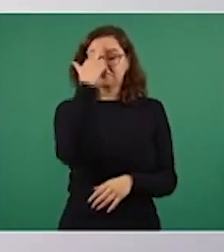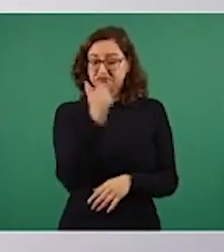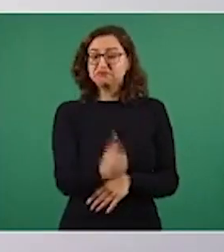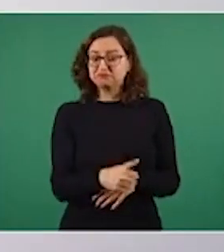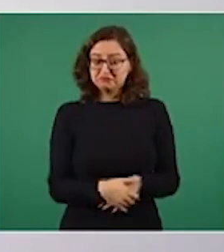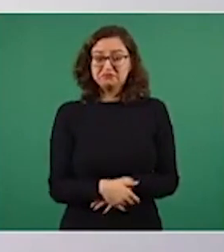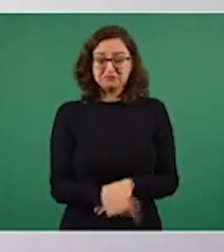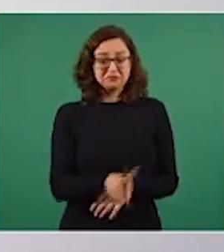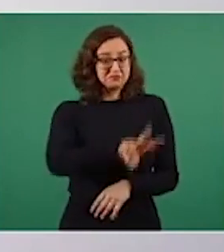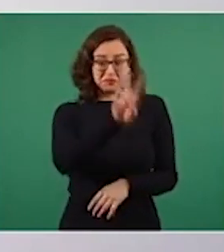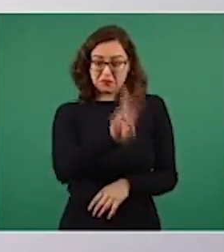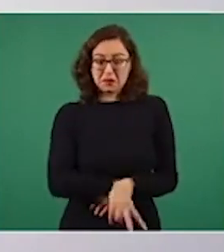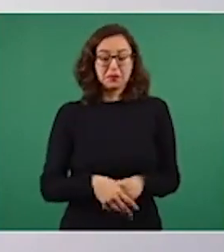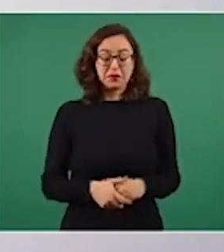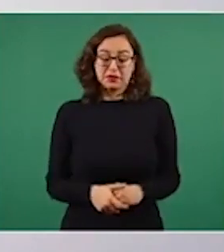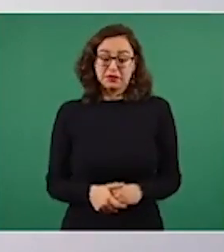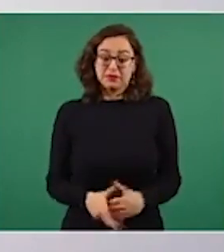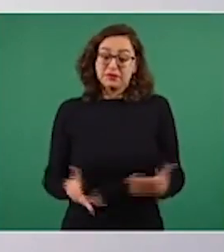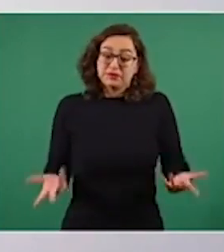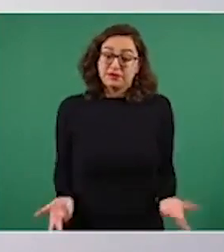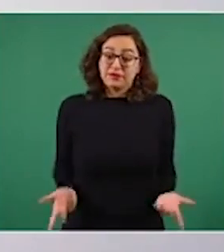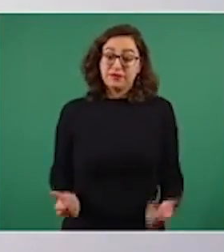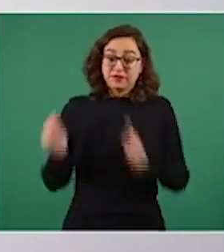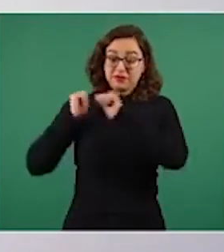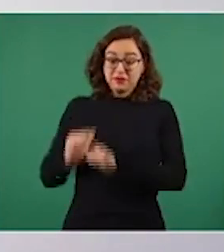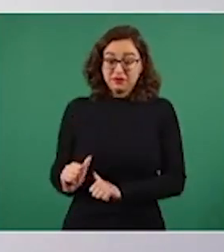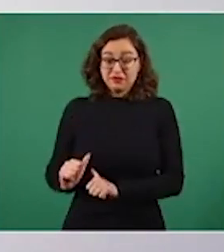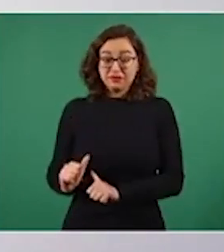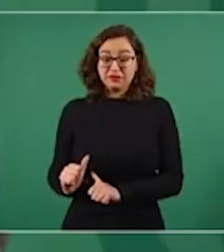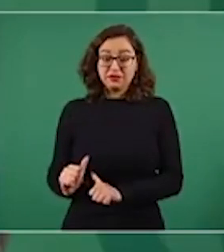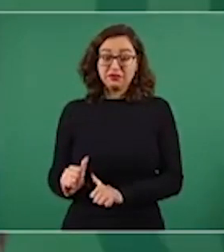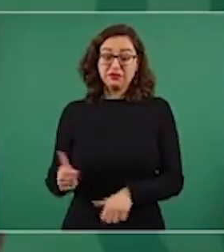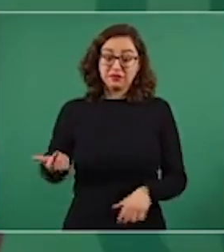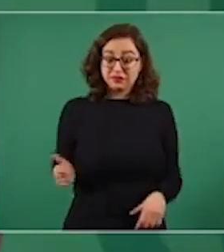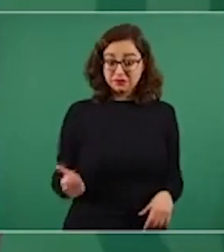y las autoridades de Guanajuato, del gobernador,